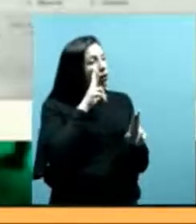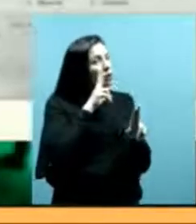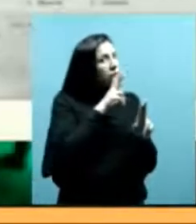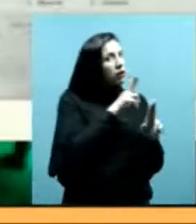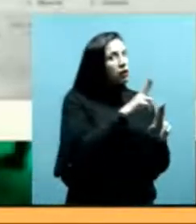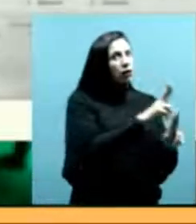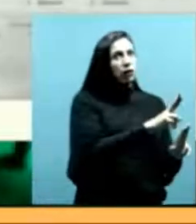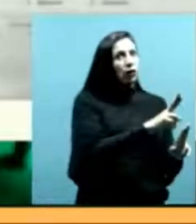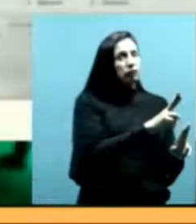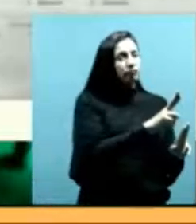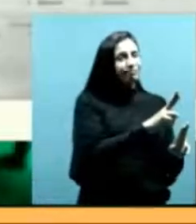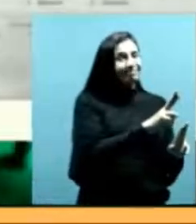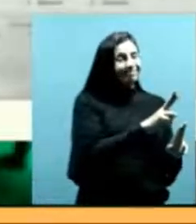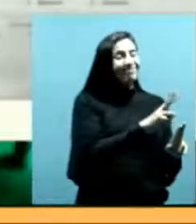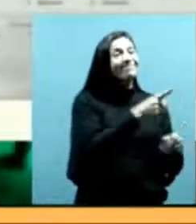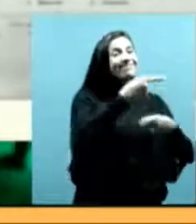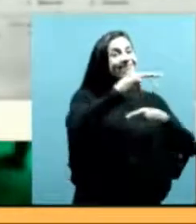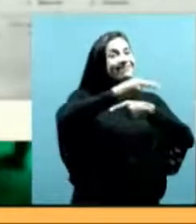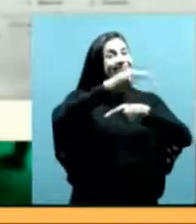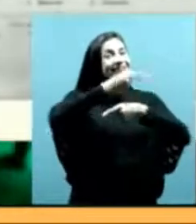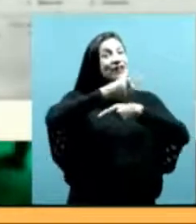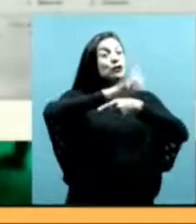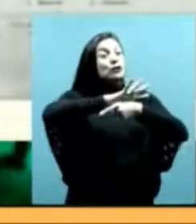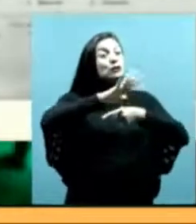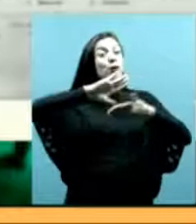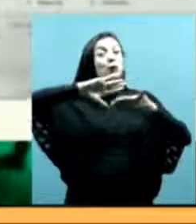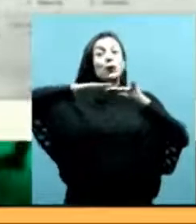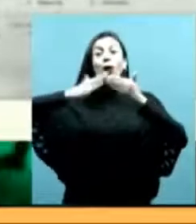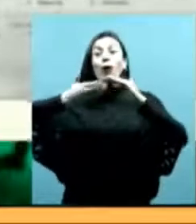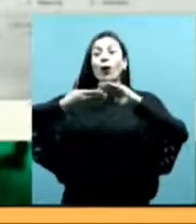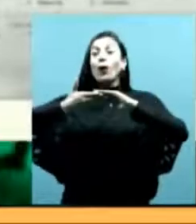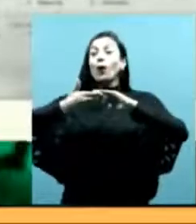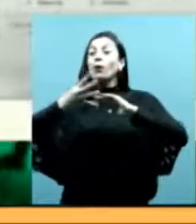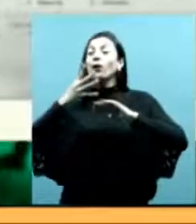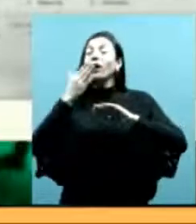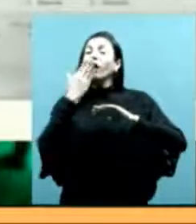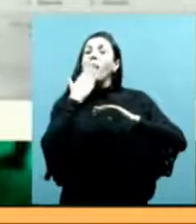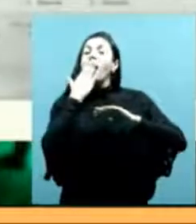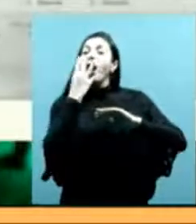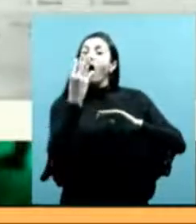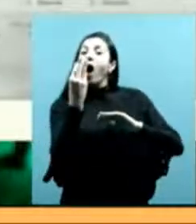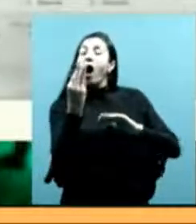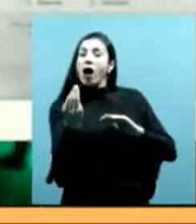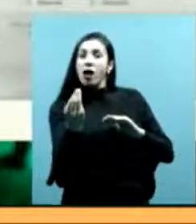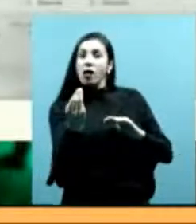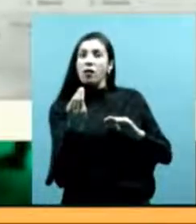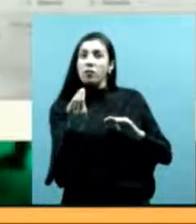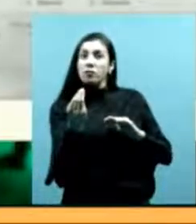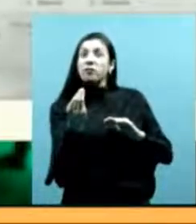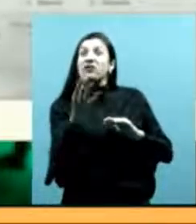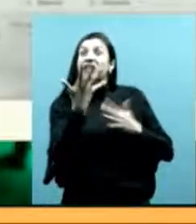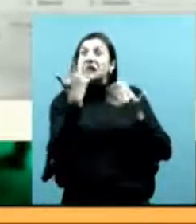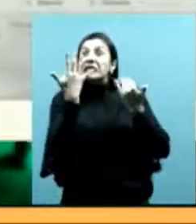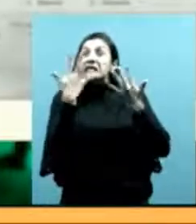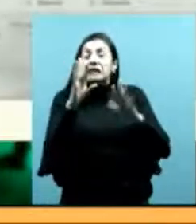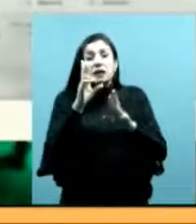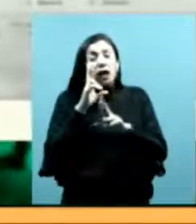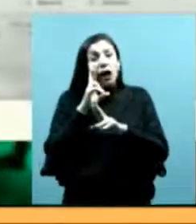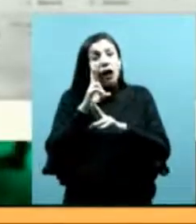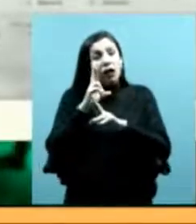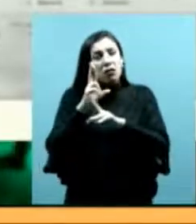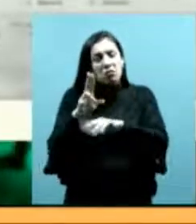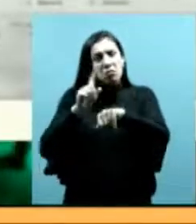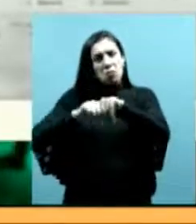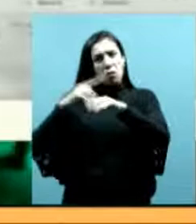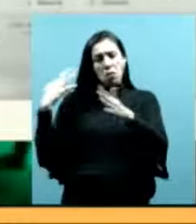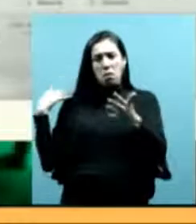Precisamente por eso, las comunidades indígenas con lo que tienen que pelear es que es con el reconocimiento estatal a través del tiempo y con